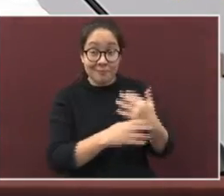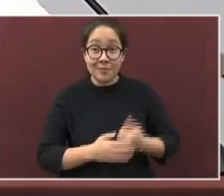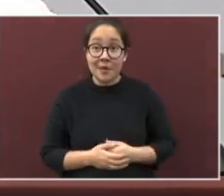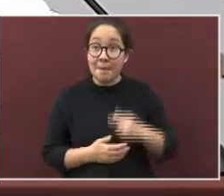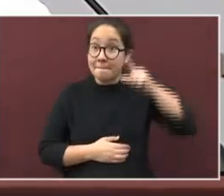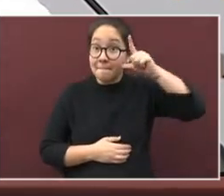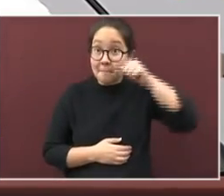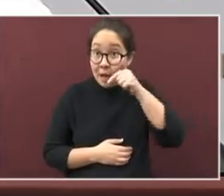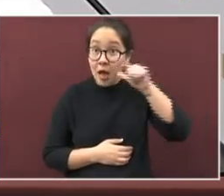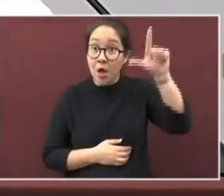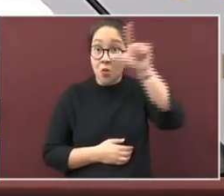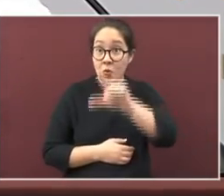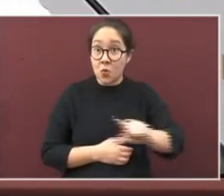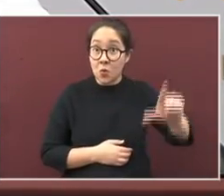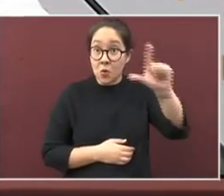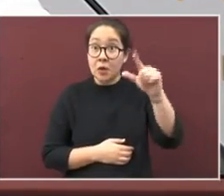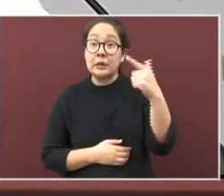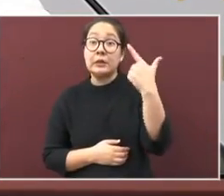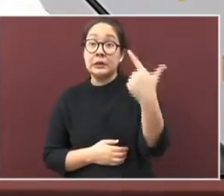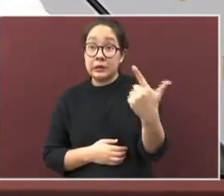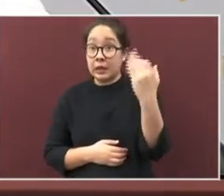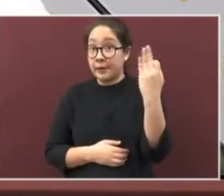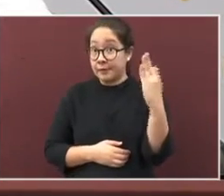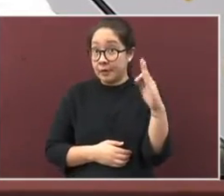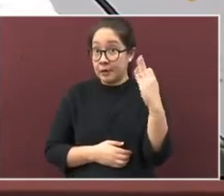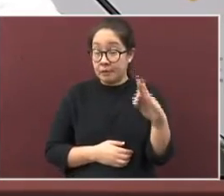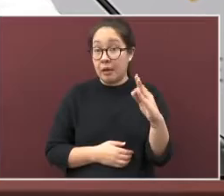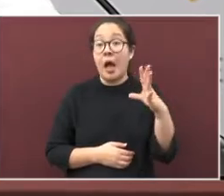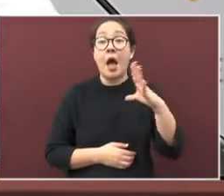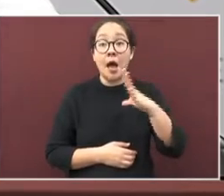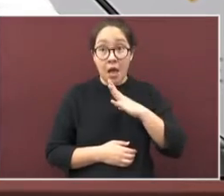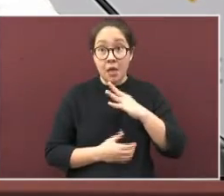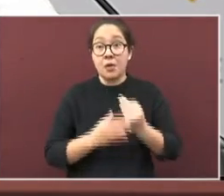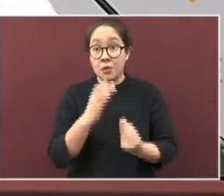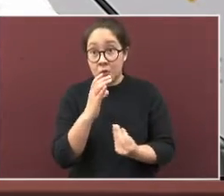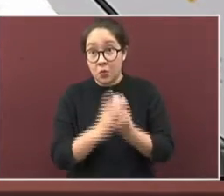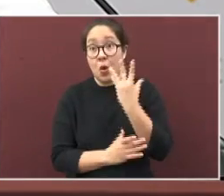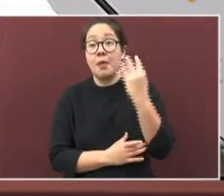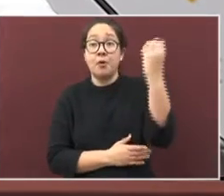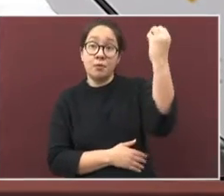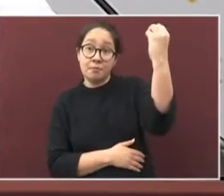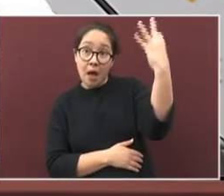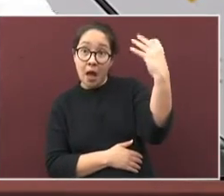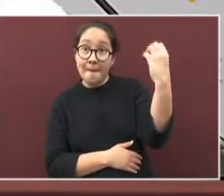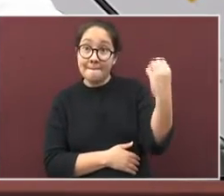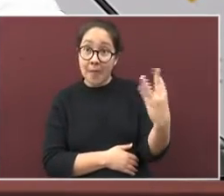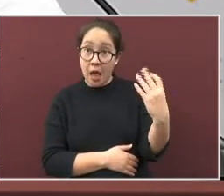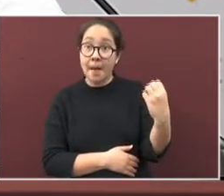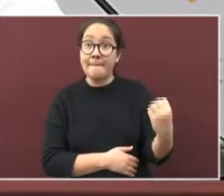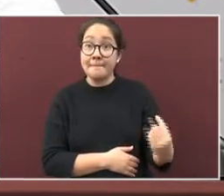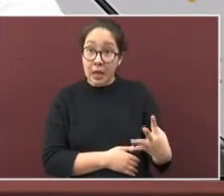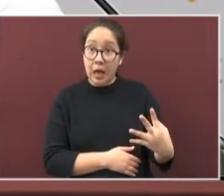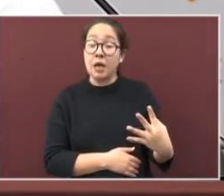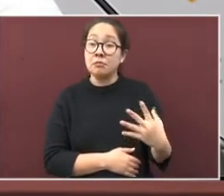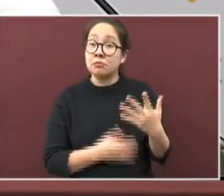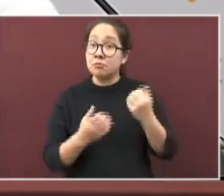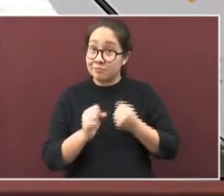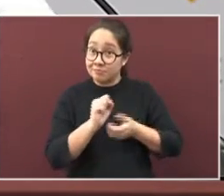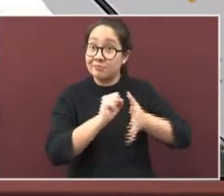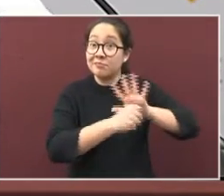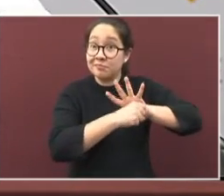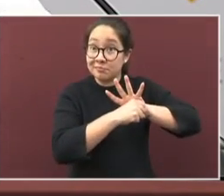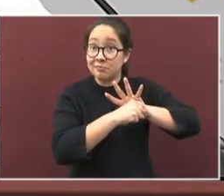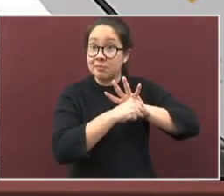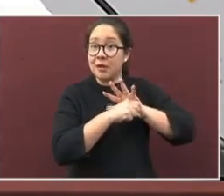mañana lunes 7 de febrero, entra el nuevo semáforo epidemiológico, que estará vigente